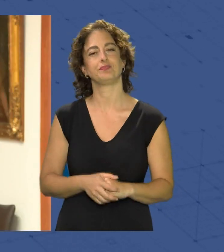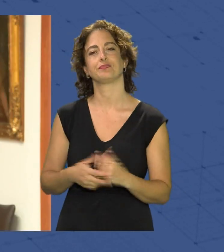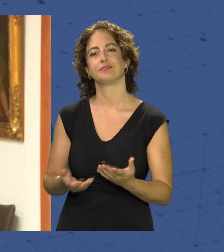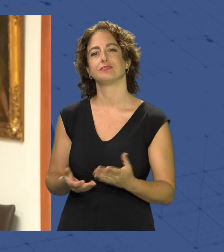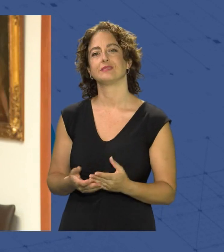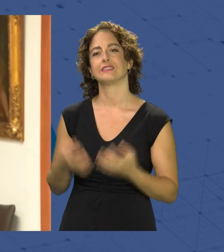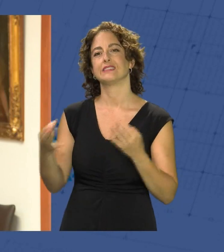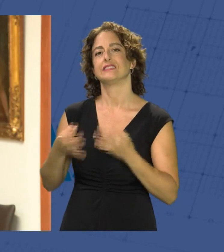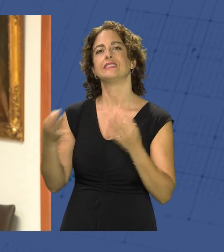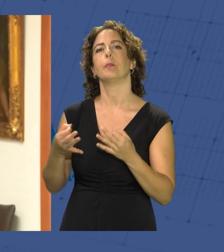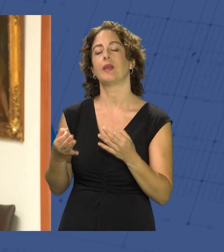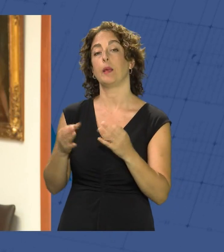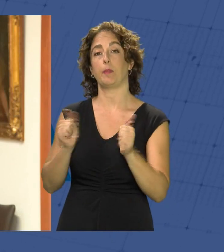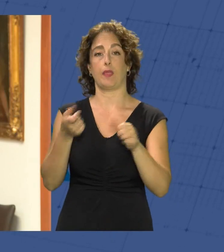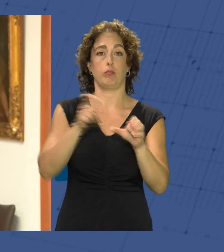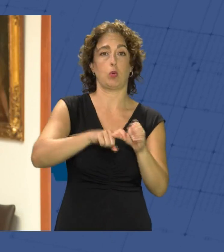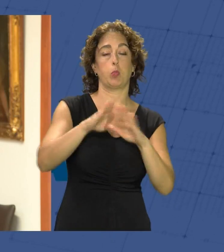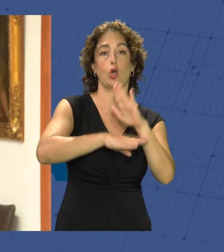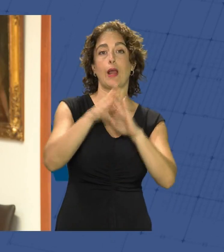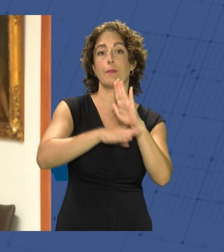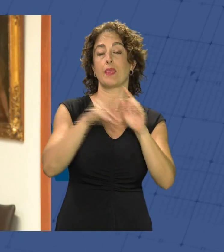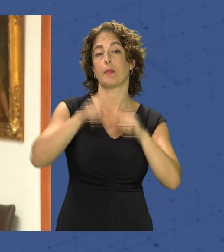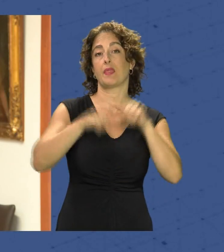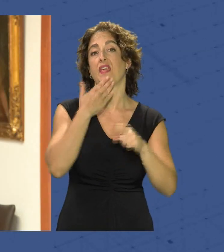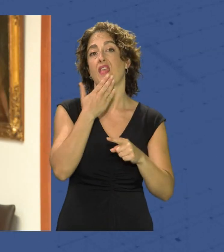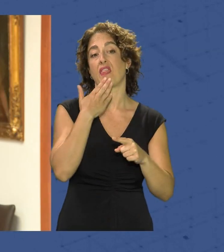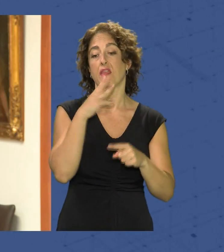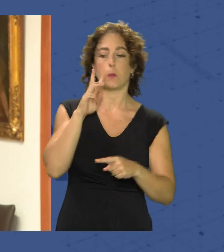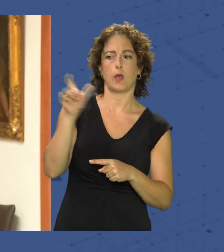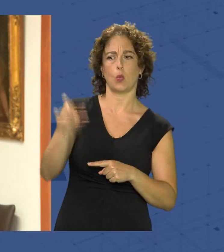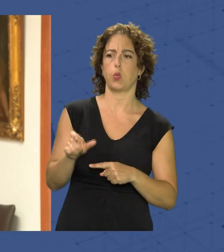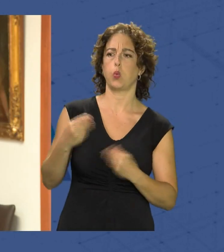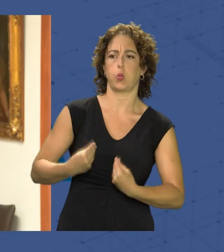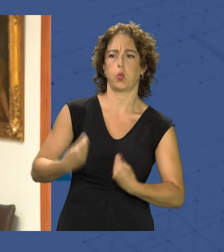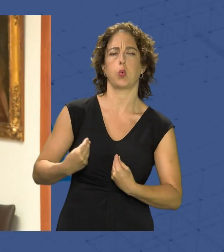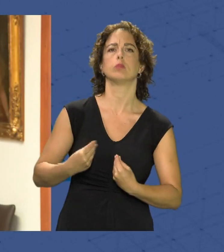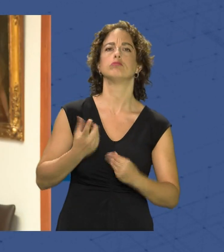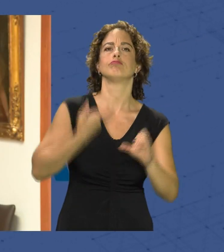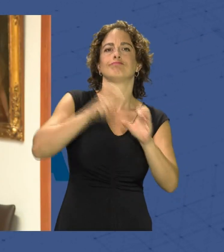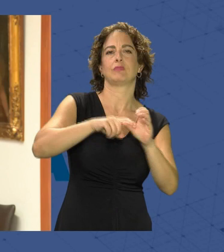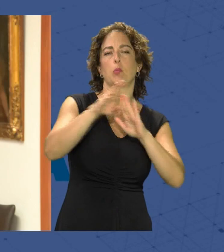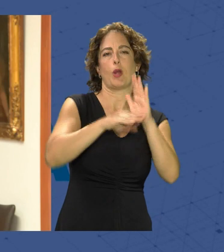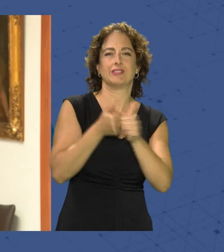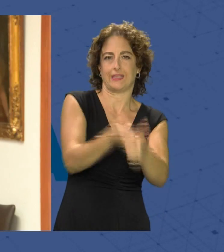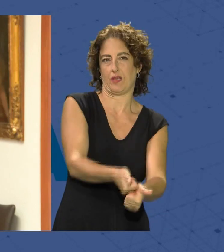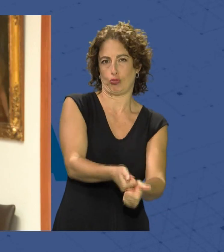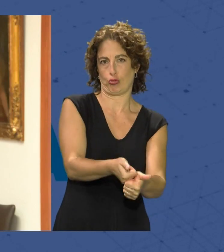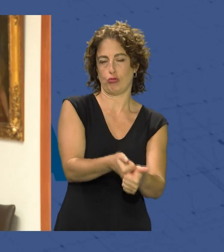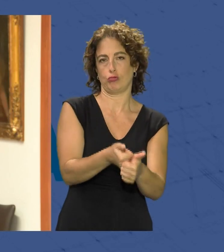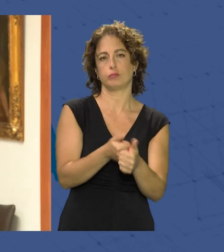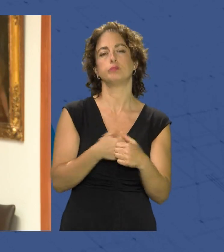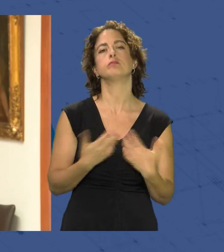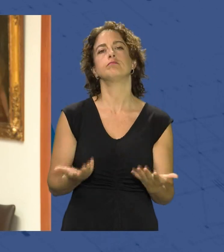siempre entran en un programa cuando llegan a determinada edad cuando se les ve que esos niños buenos entran en un programa de seguimiento y